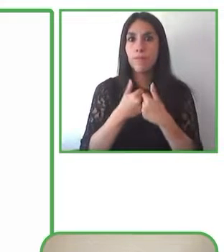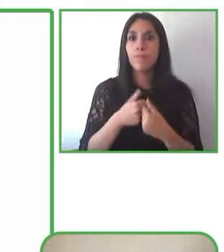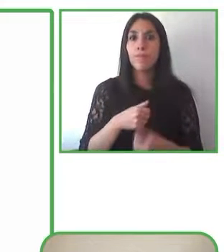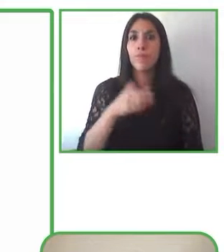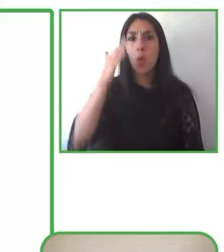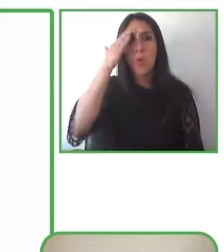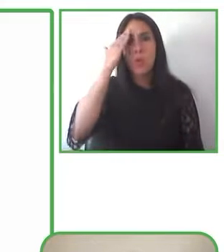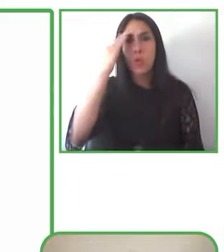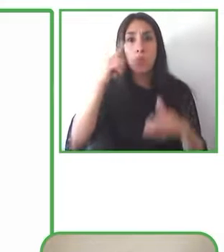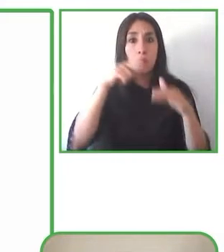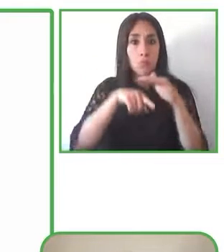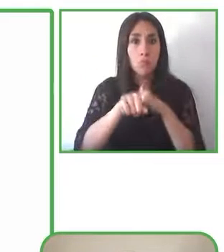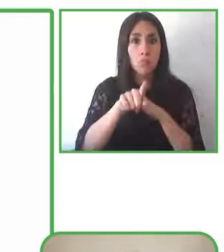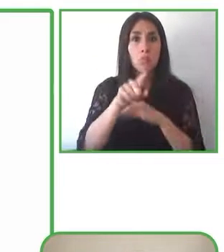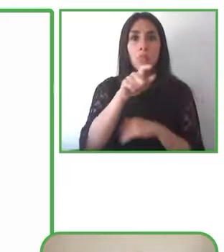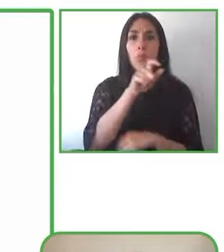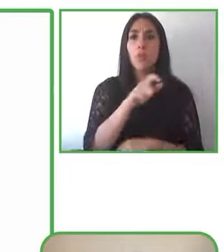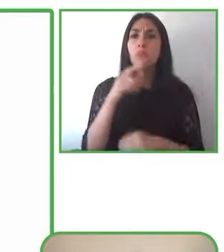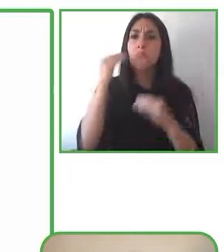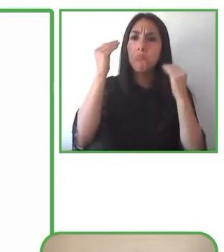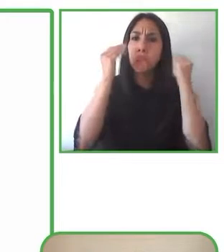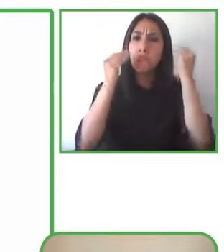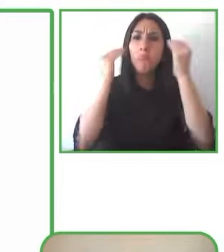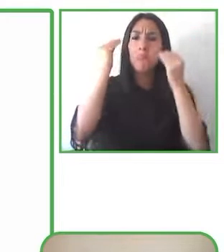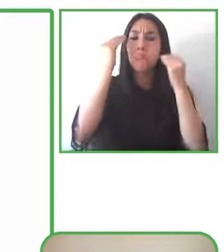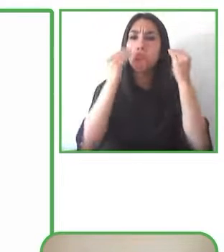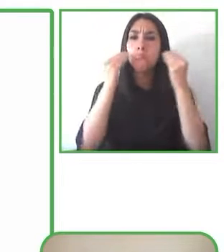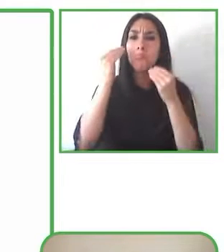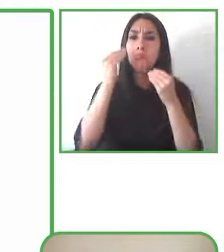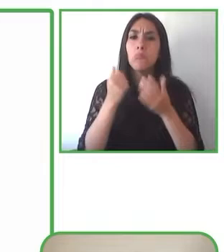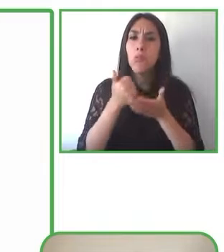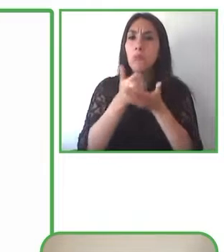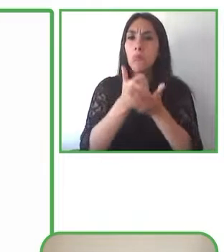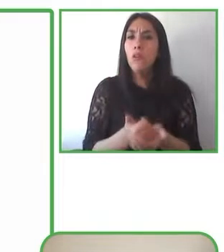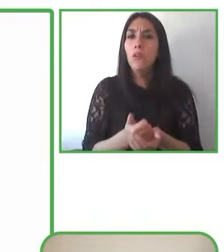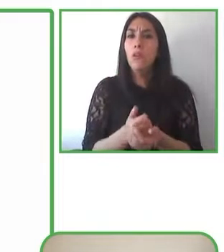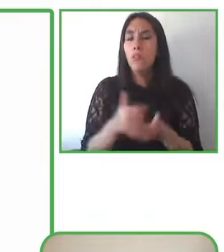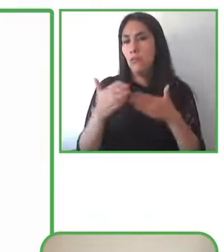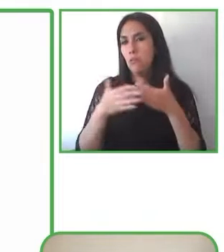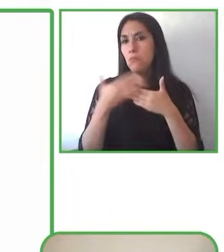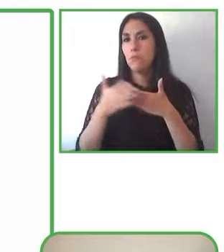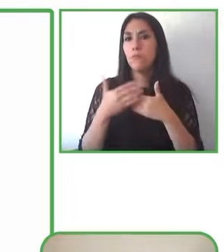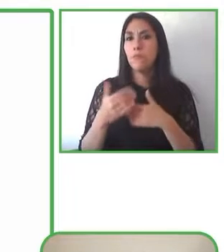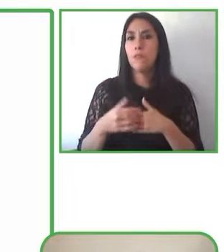ponérselo más fácil abrir un poco el abanico de posibilidades que había